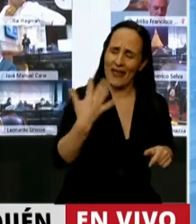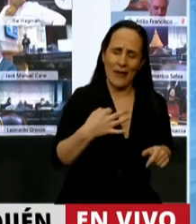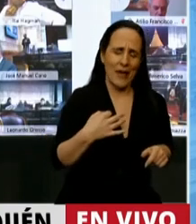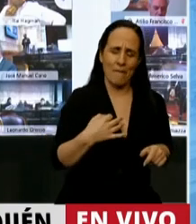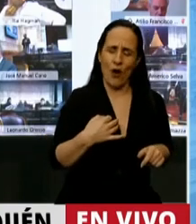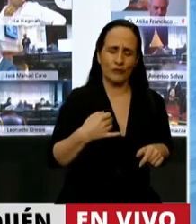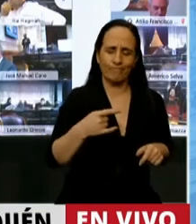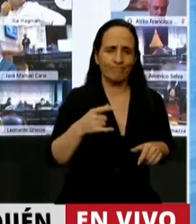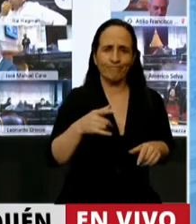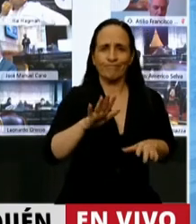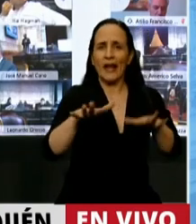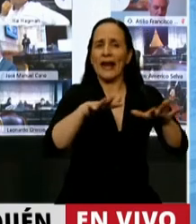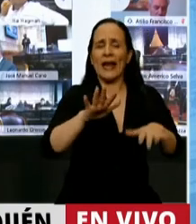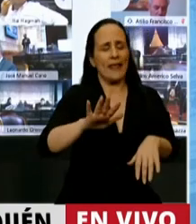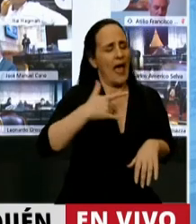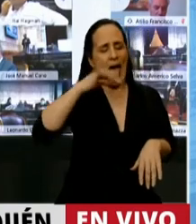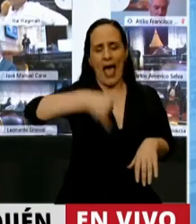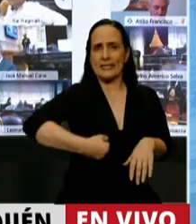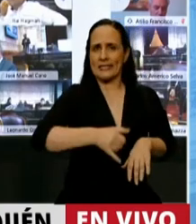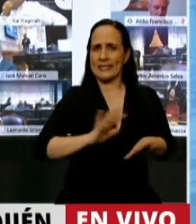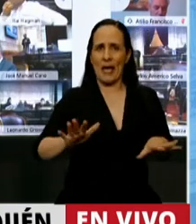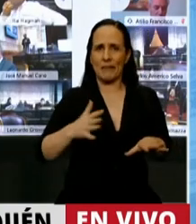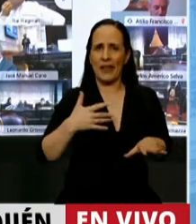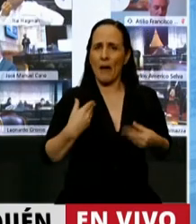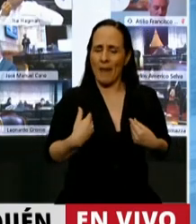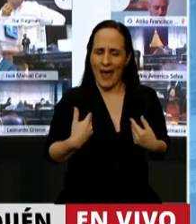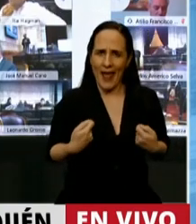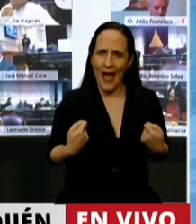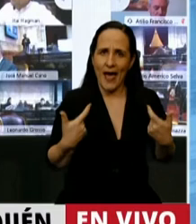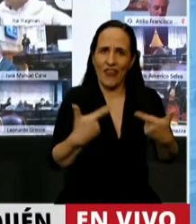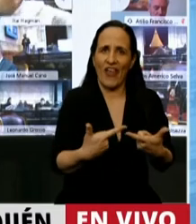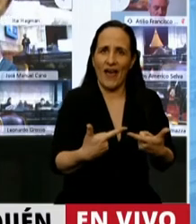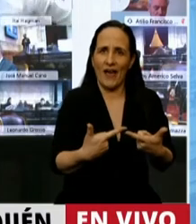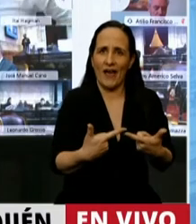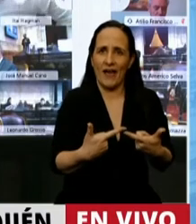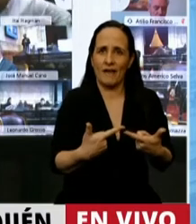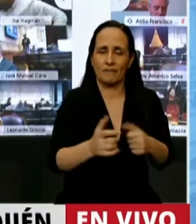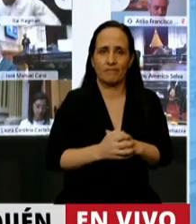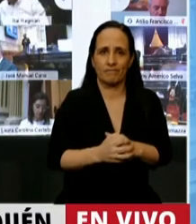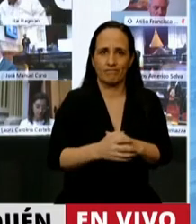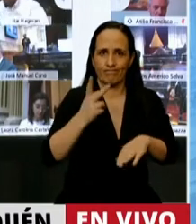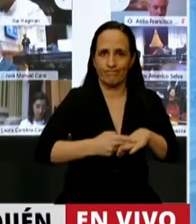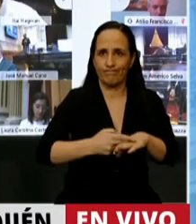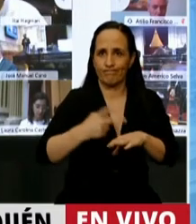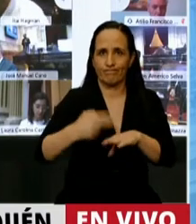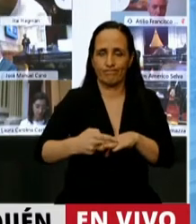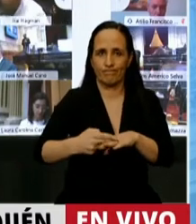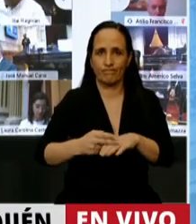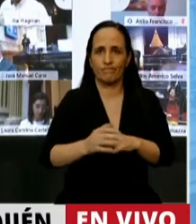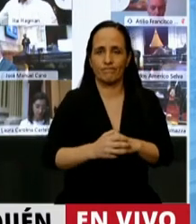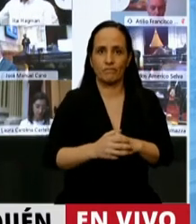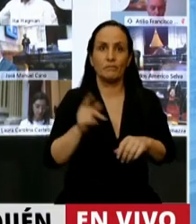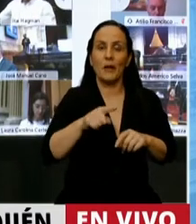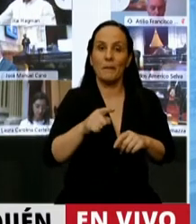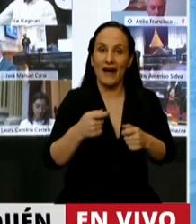realidad que nos toca vivir para contribuir con la realidad a la reconstrucción de